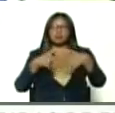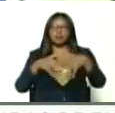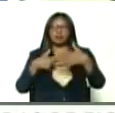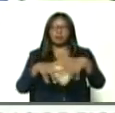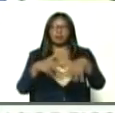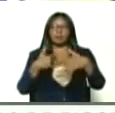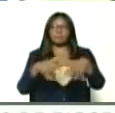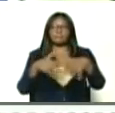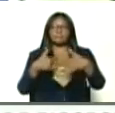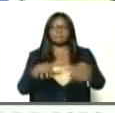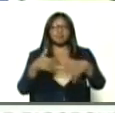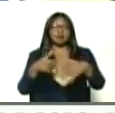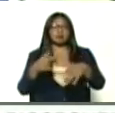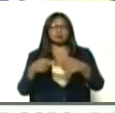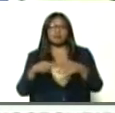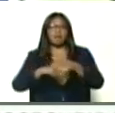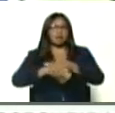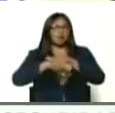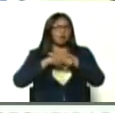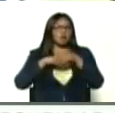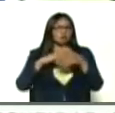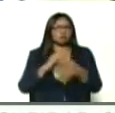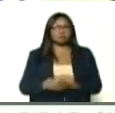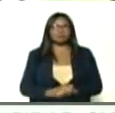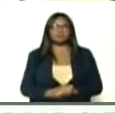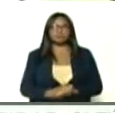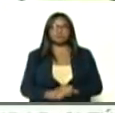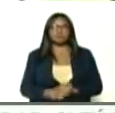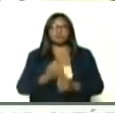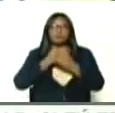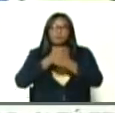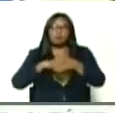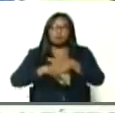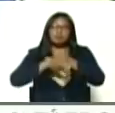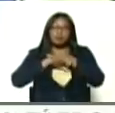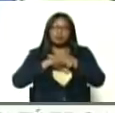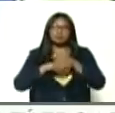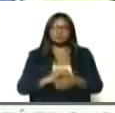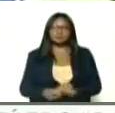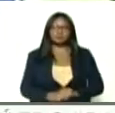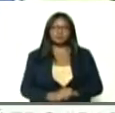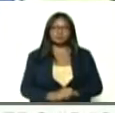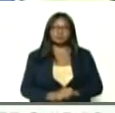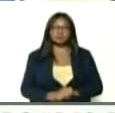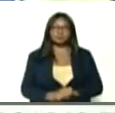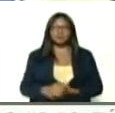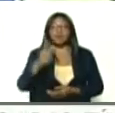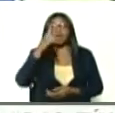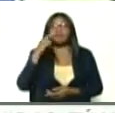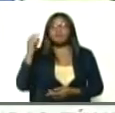en Londres, tu querida Londres, Delcy, tu querida París,